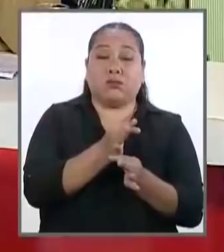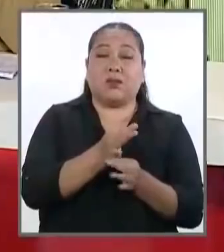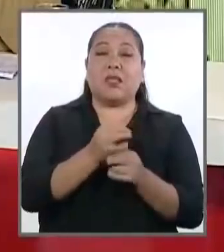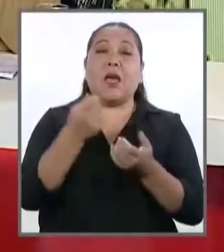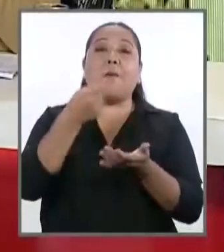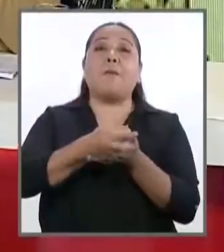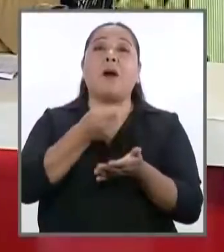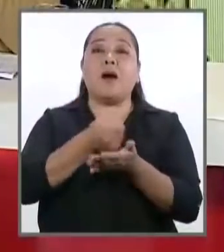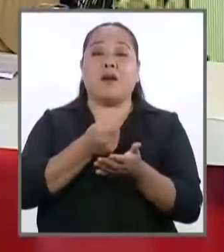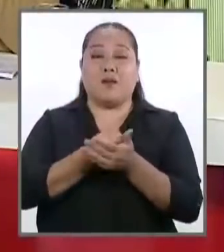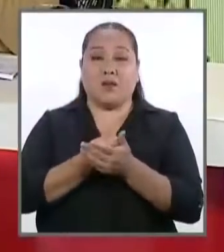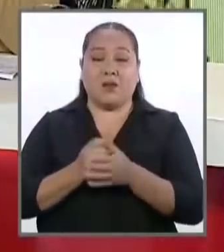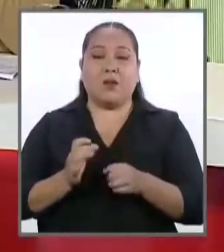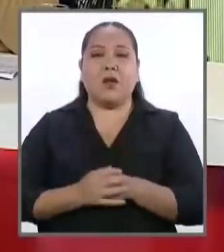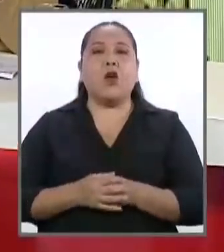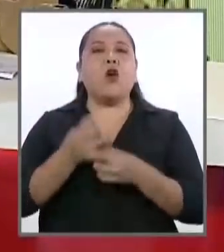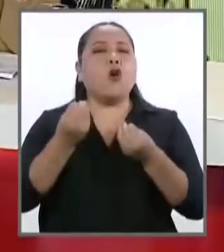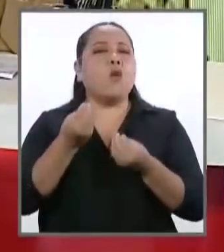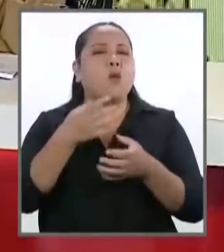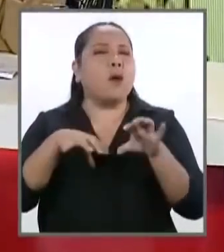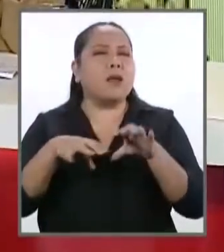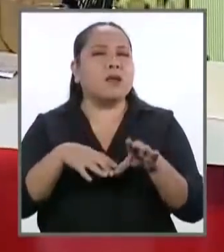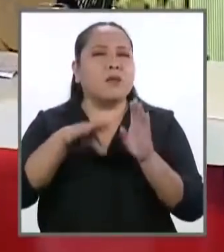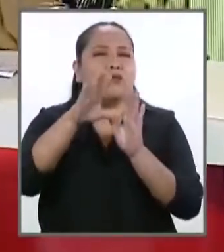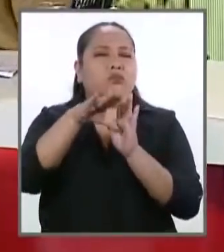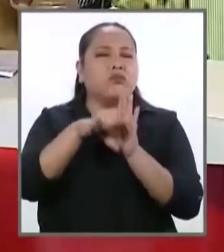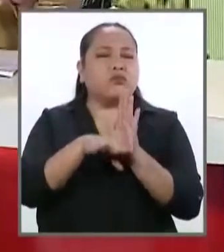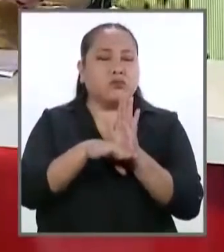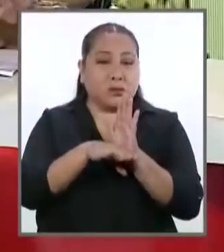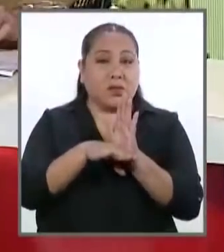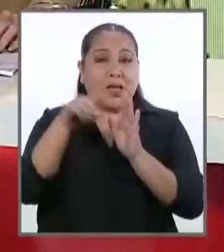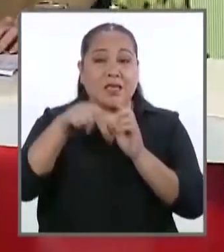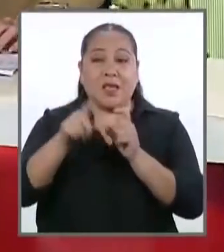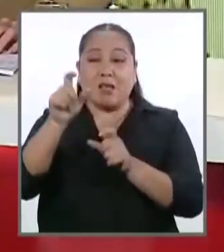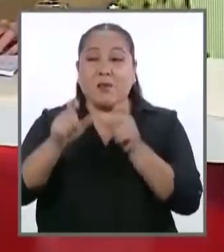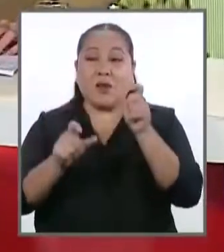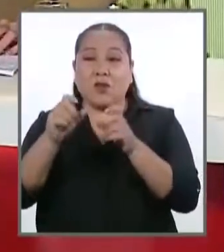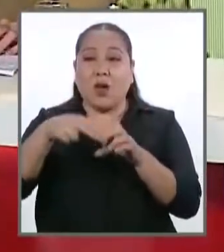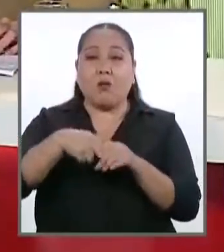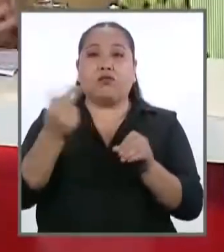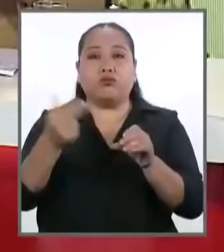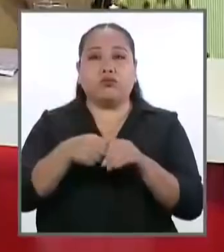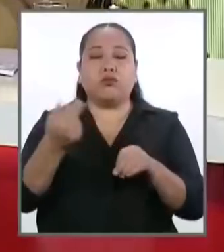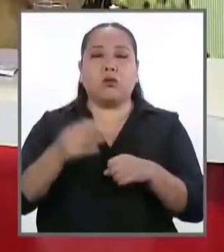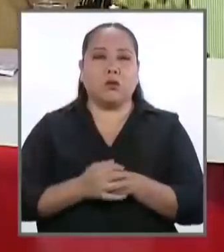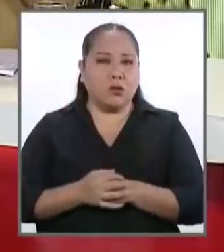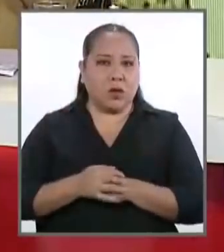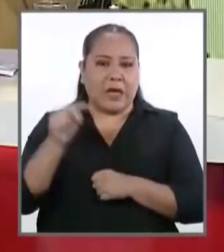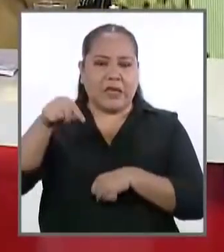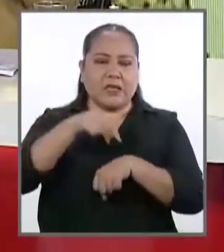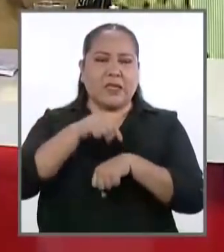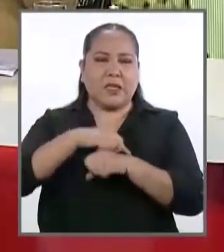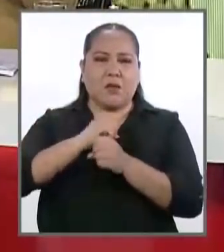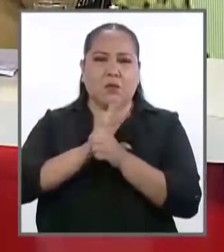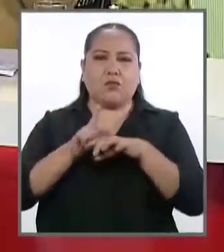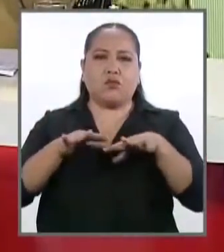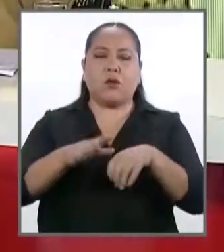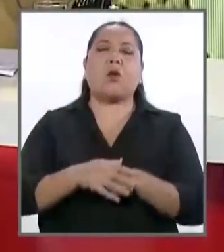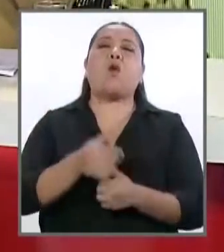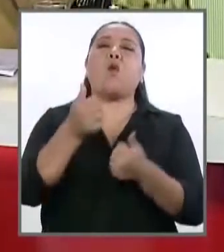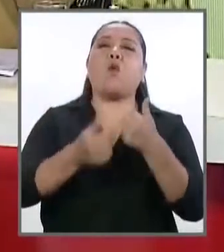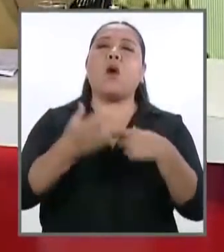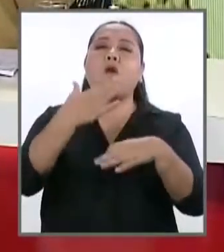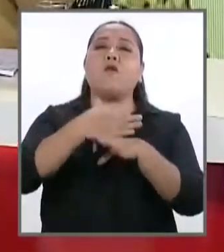reducir la deserción escolar normal y dentro del contexto de pandemia? ¿Y en qué nivel educativo usted